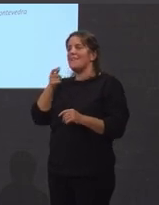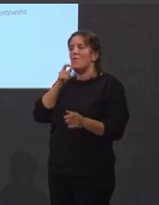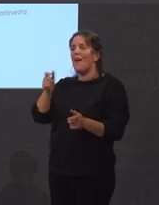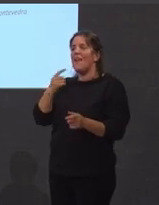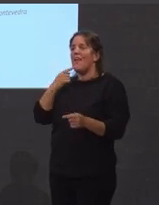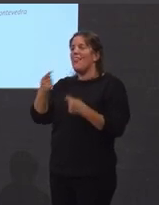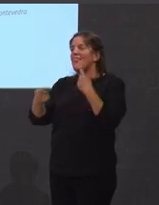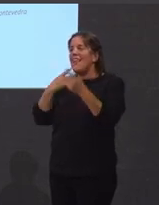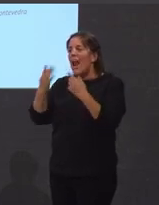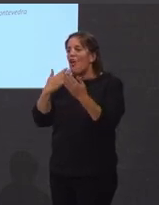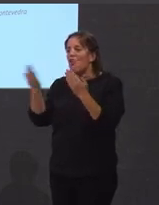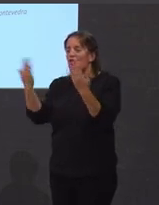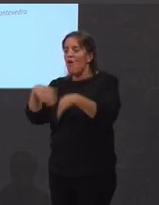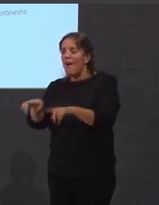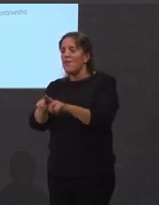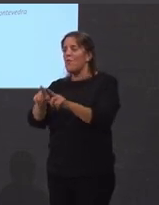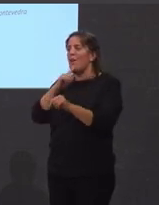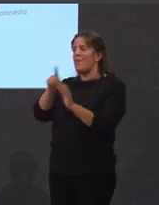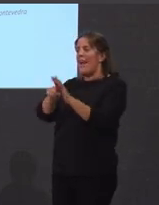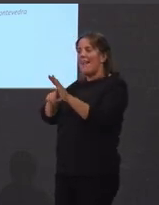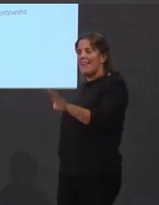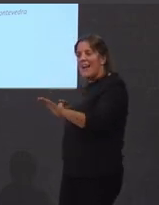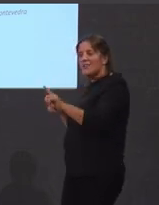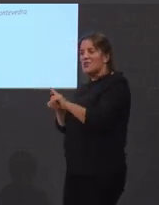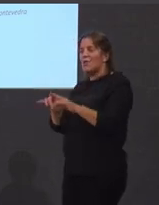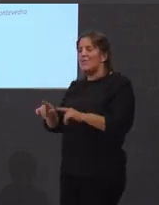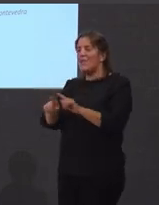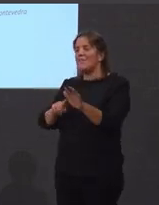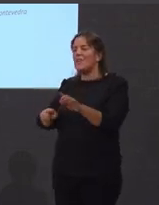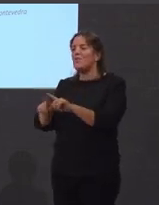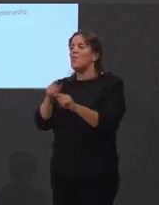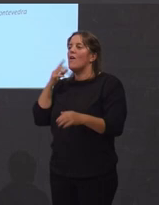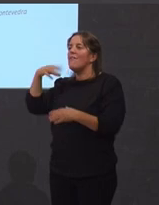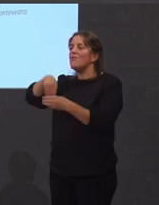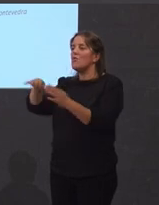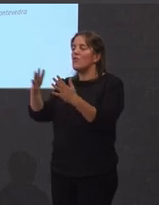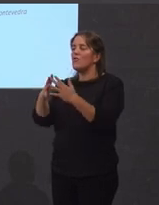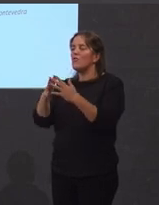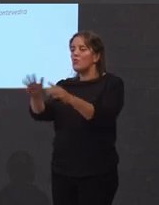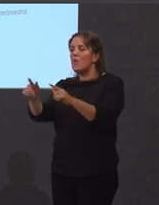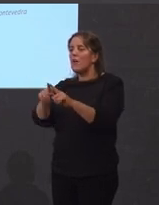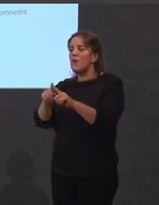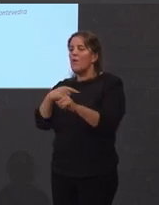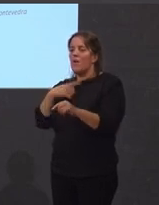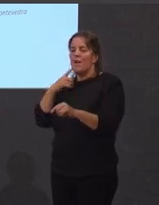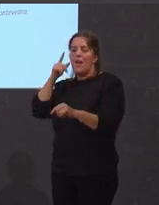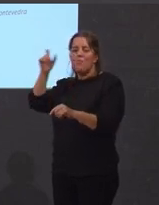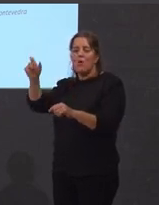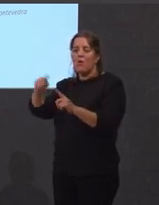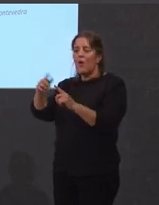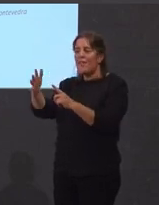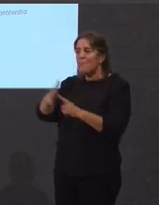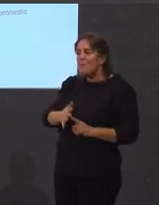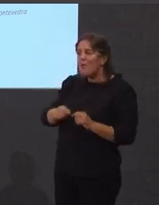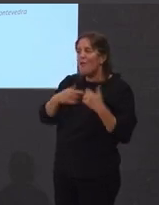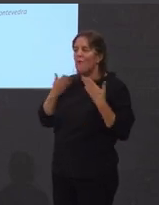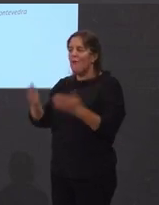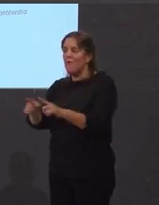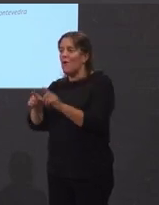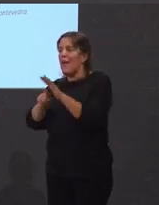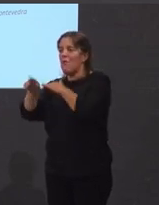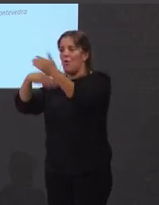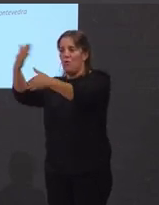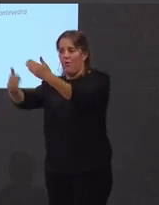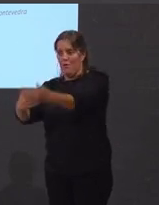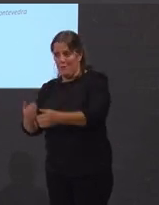sumida nun fondo atraso e que amosaba esa necesidade de formar parte dunha estrutura que amparase o povo deprimido e axudase a súa